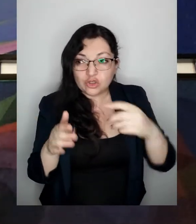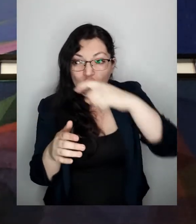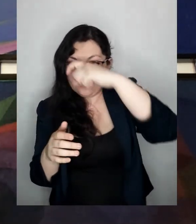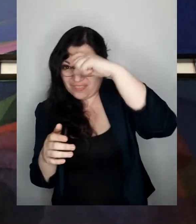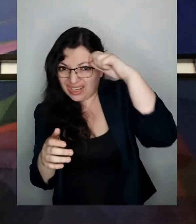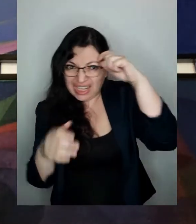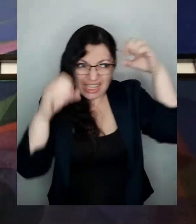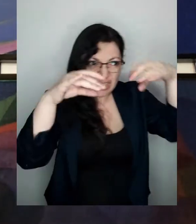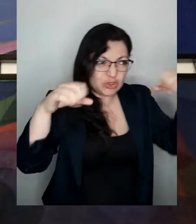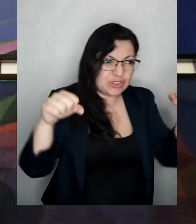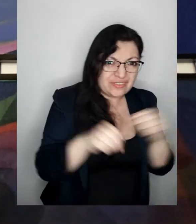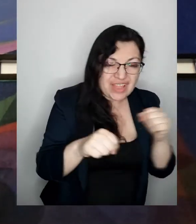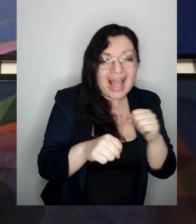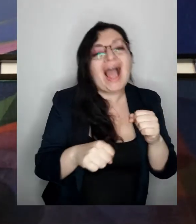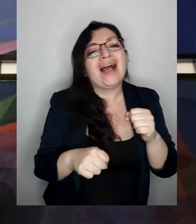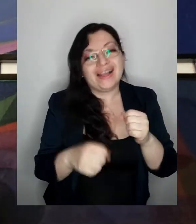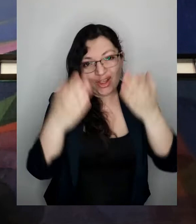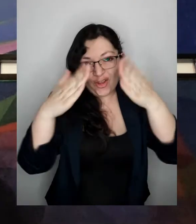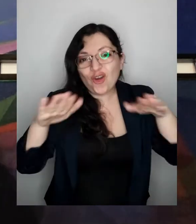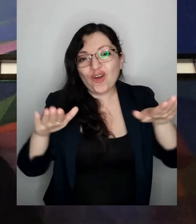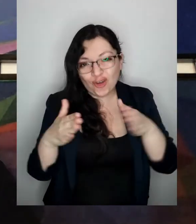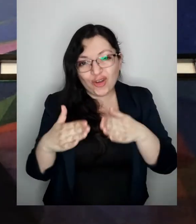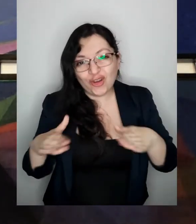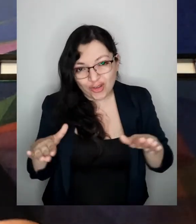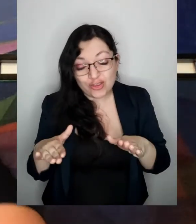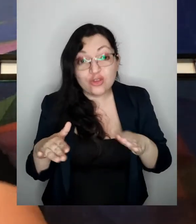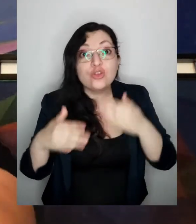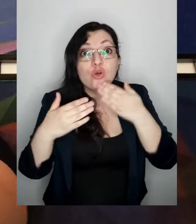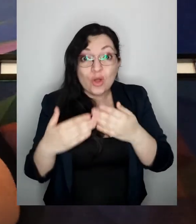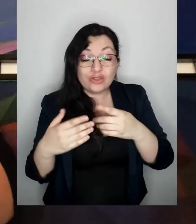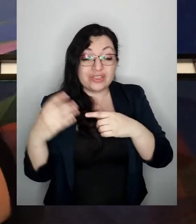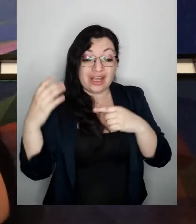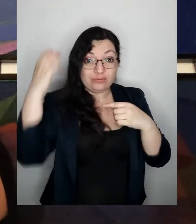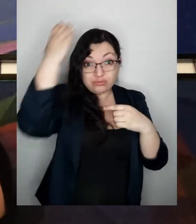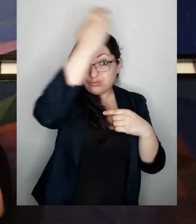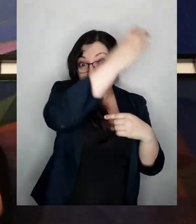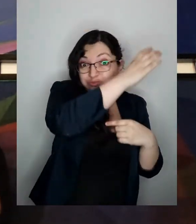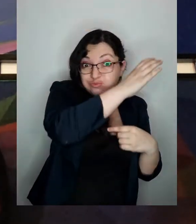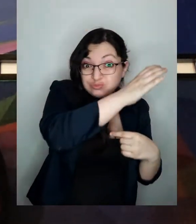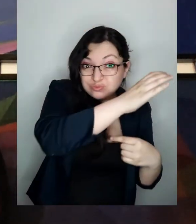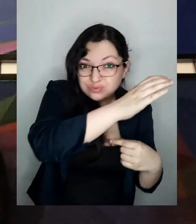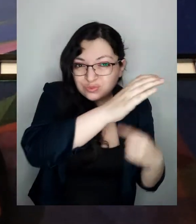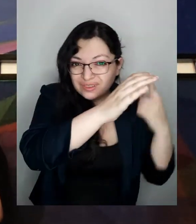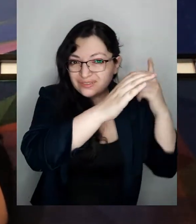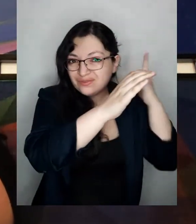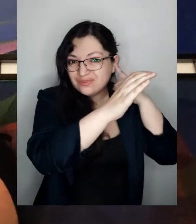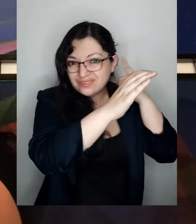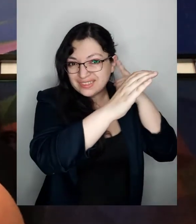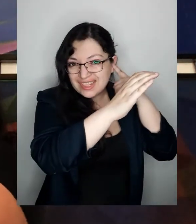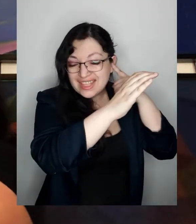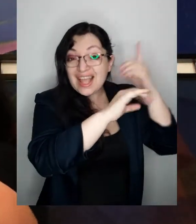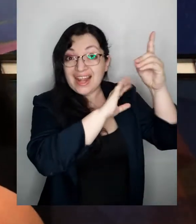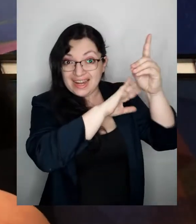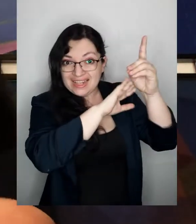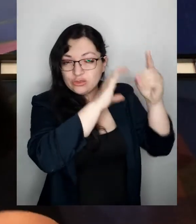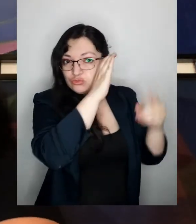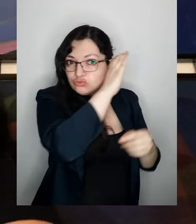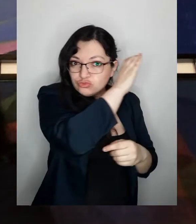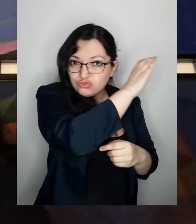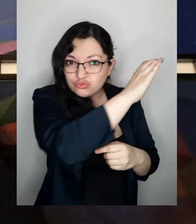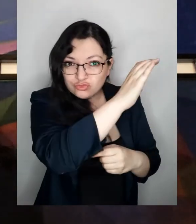verano y el invierno que llamamos otoño y cuando llega hacia el otro lado frente a tu oreja derecha